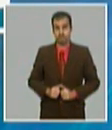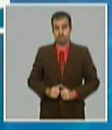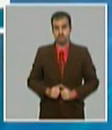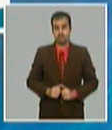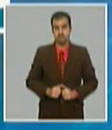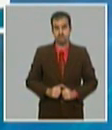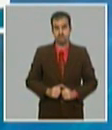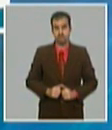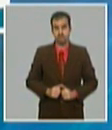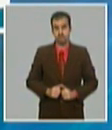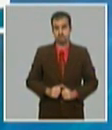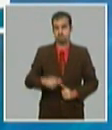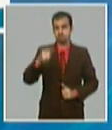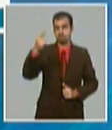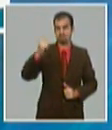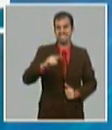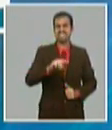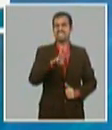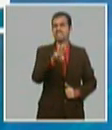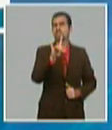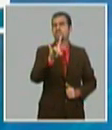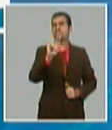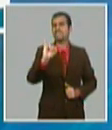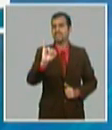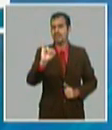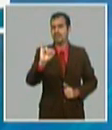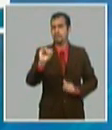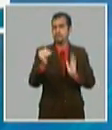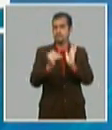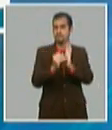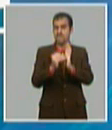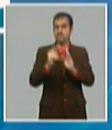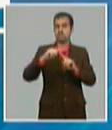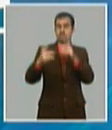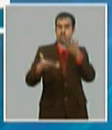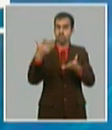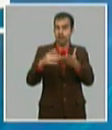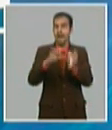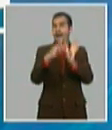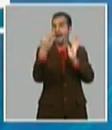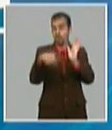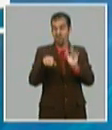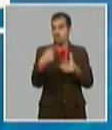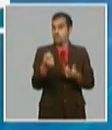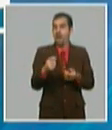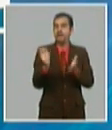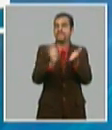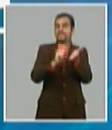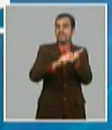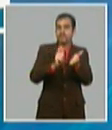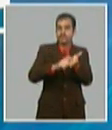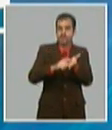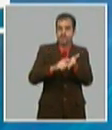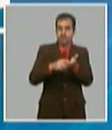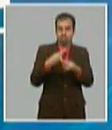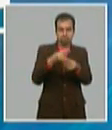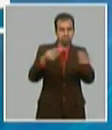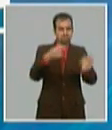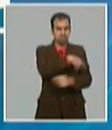396.000 toneladas de arroz que prácticamente nos respaldan el balance de la canasta familiar normada mensual que es una 33.000 toneladas